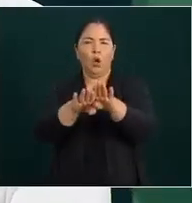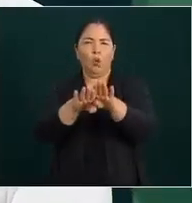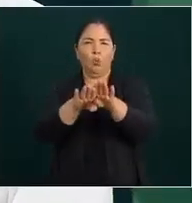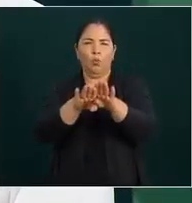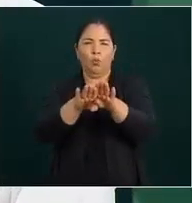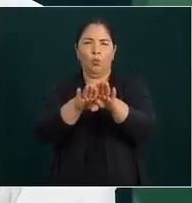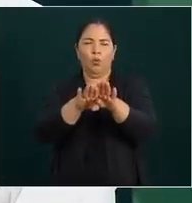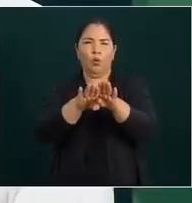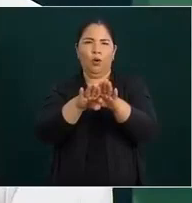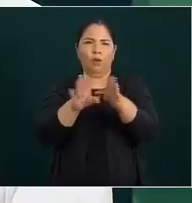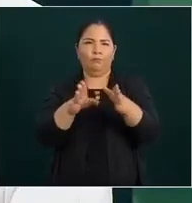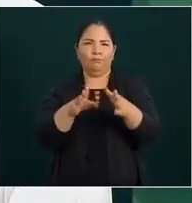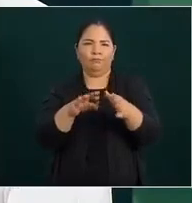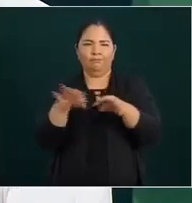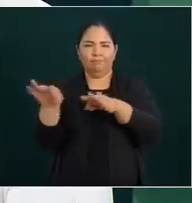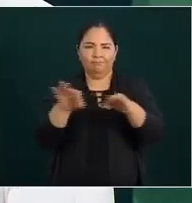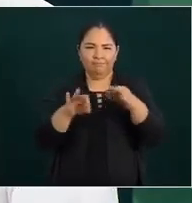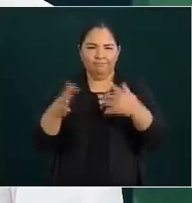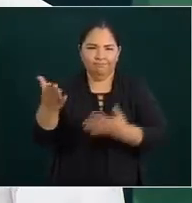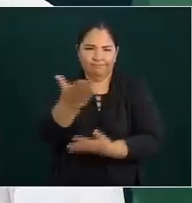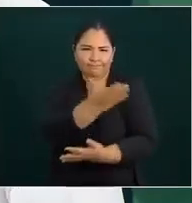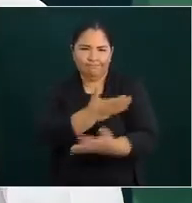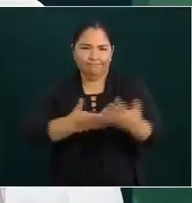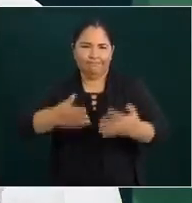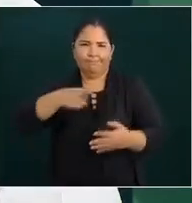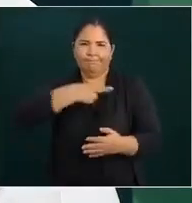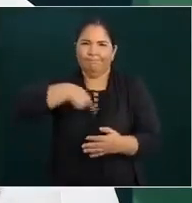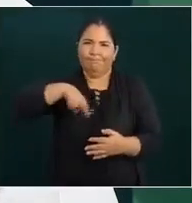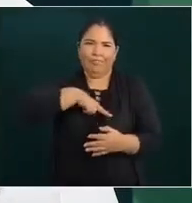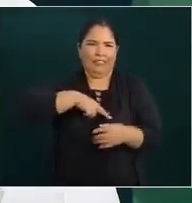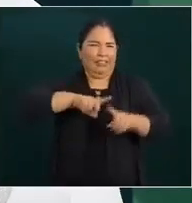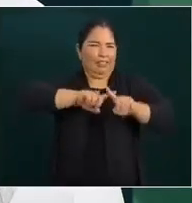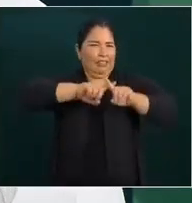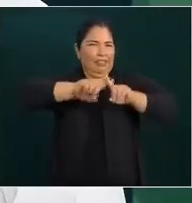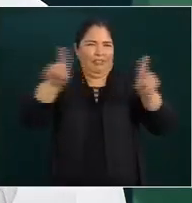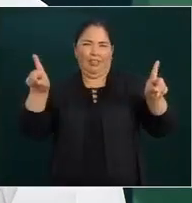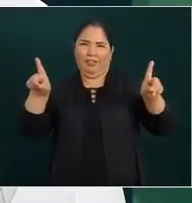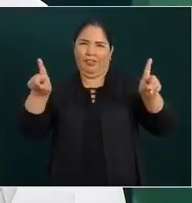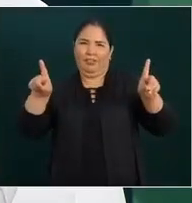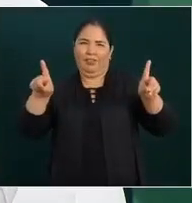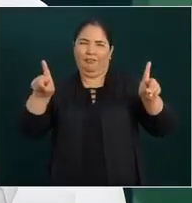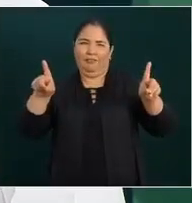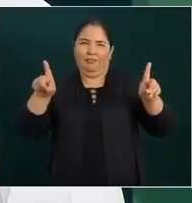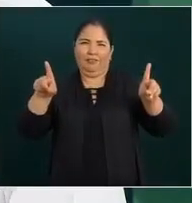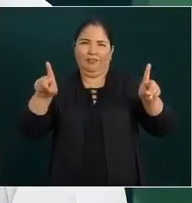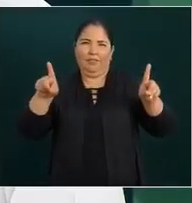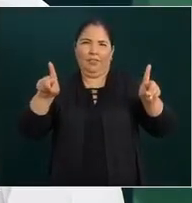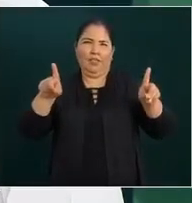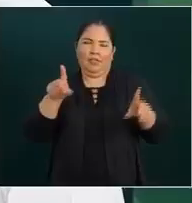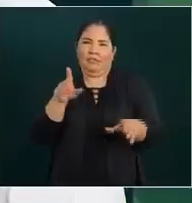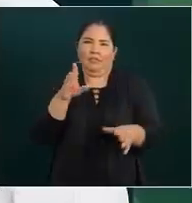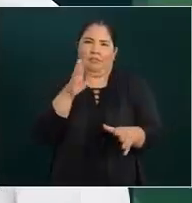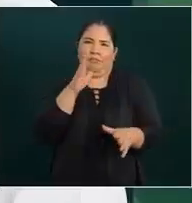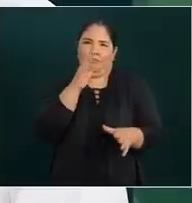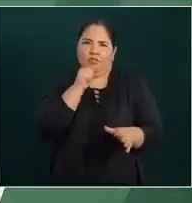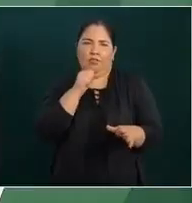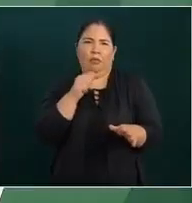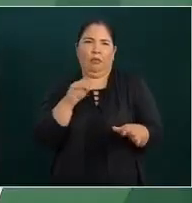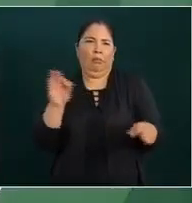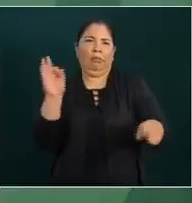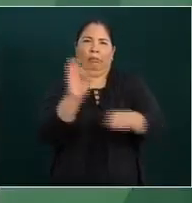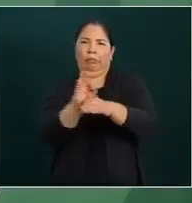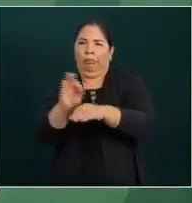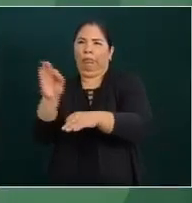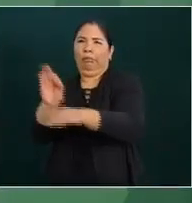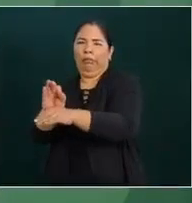estrategia nuestra es distinta. No se puede enfrentar la violencia con la